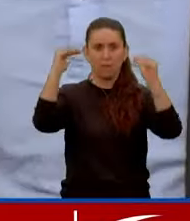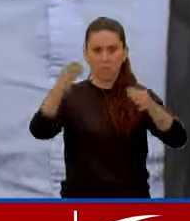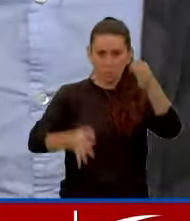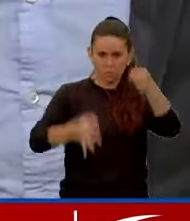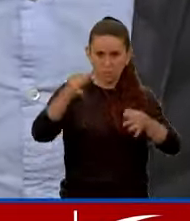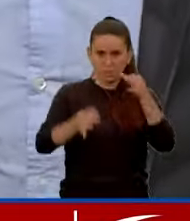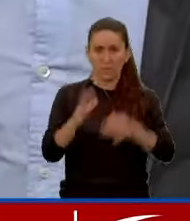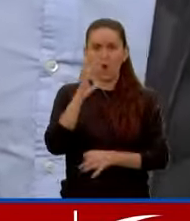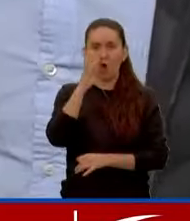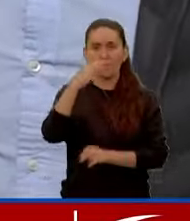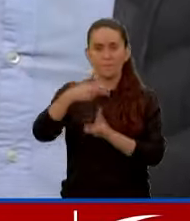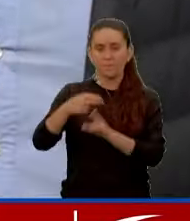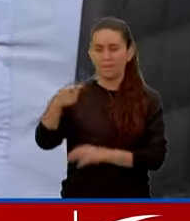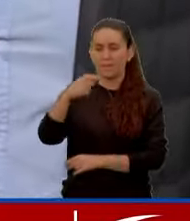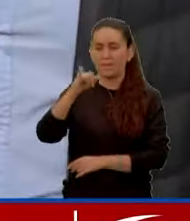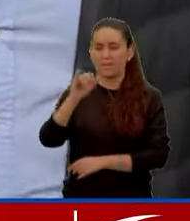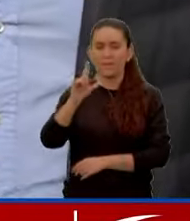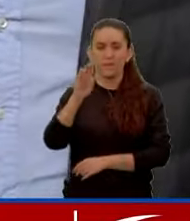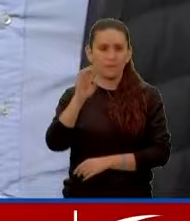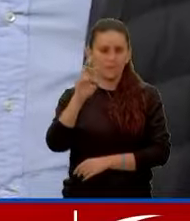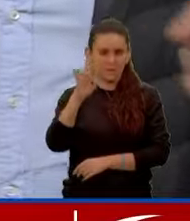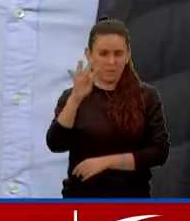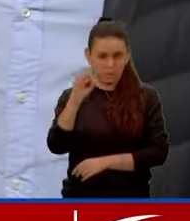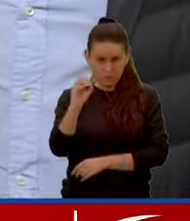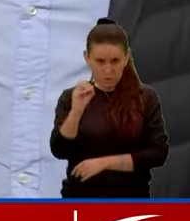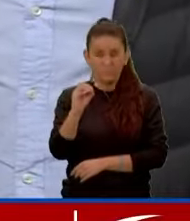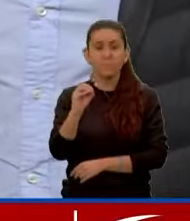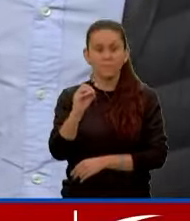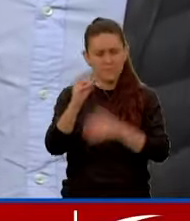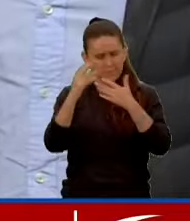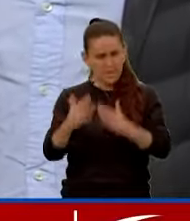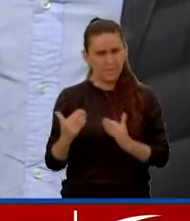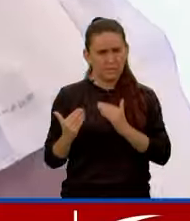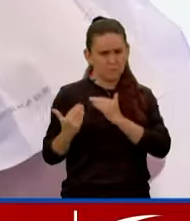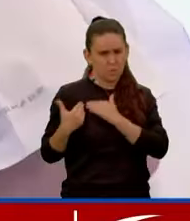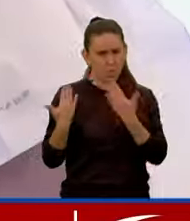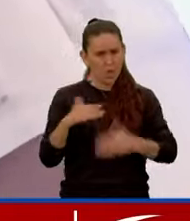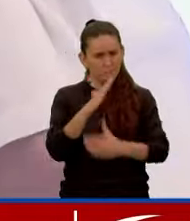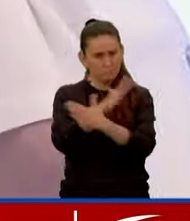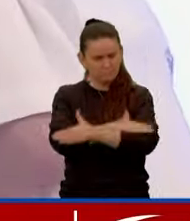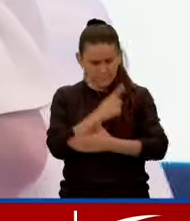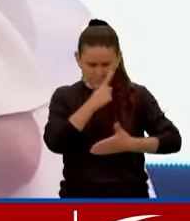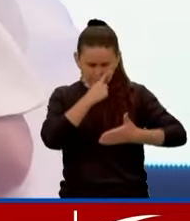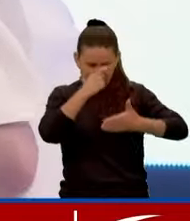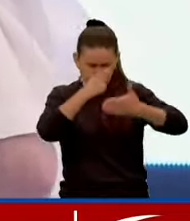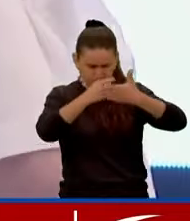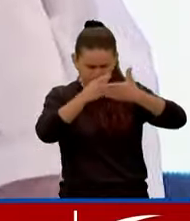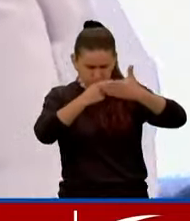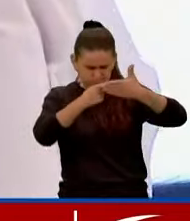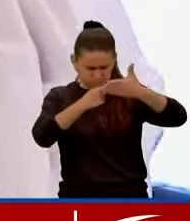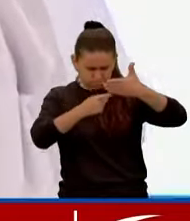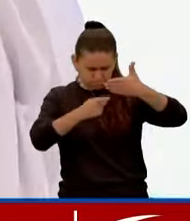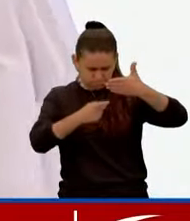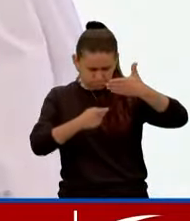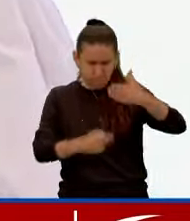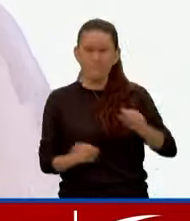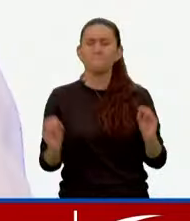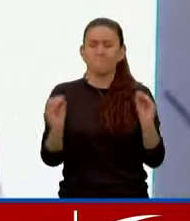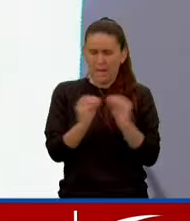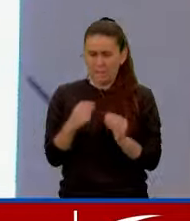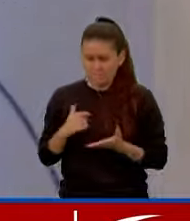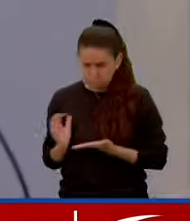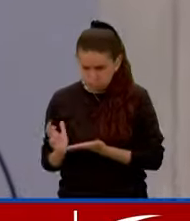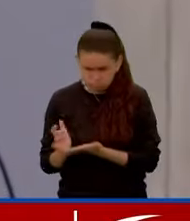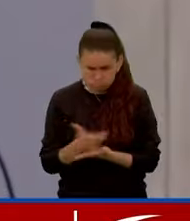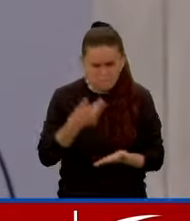Gilberto Villarreal, quien tras una exhaustiva revisión del caso, también una exhaustiva recolección de